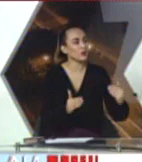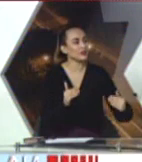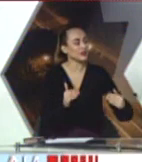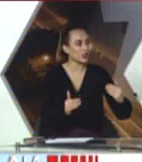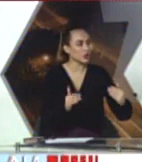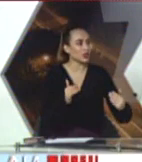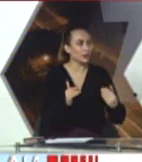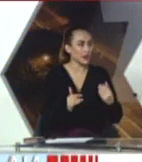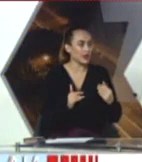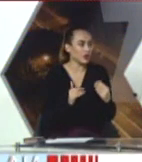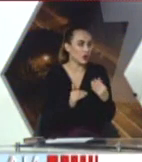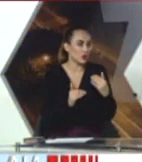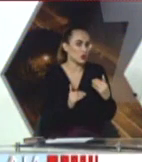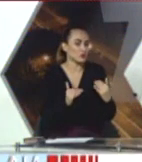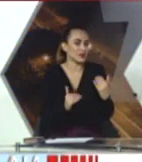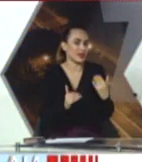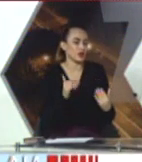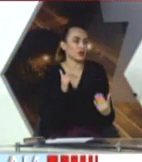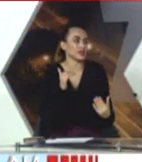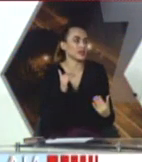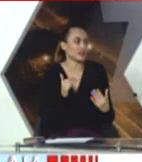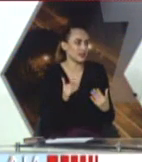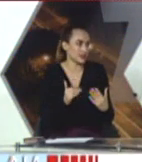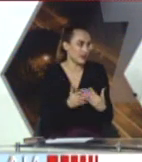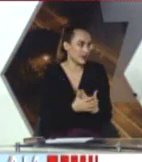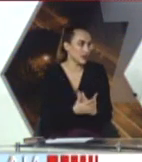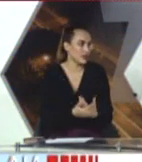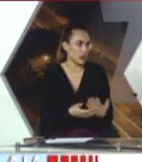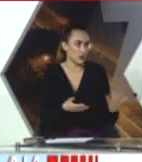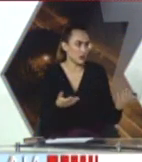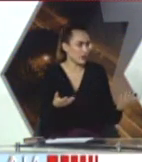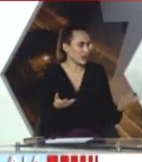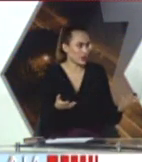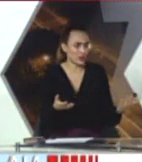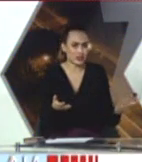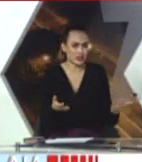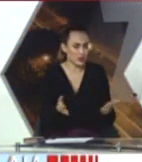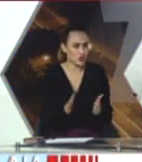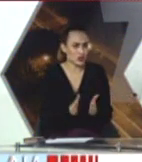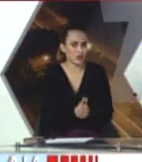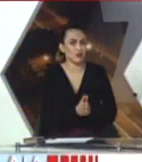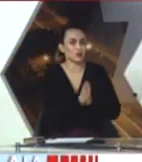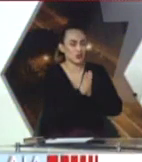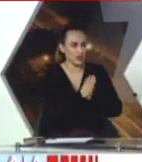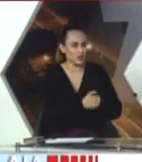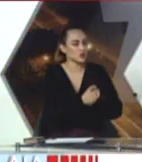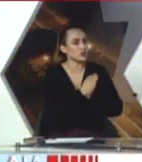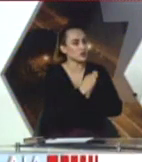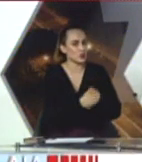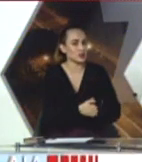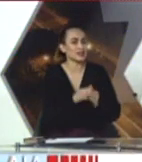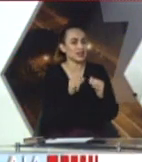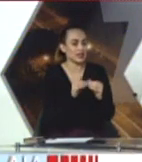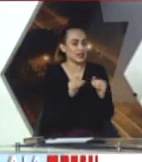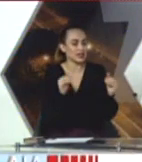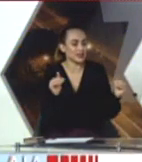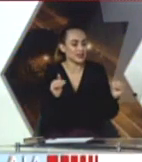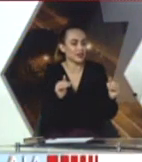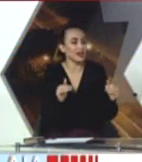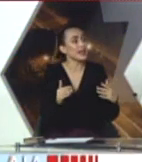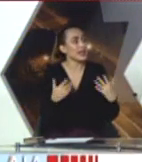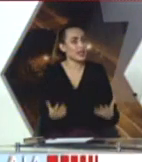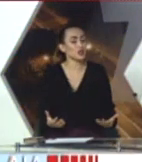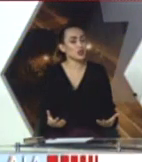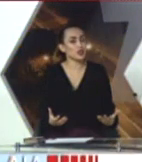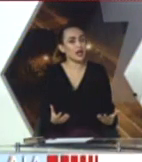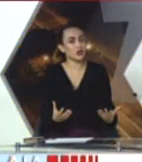Julio, se han ido manteniendo también, no hemos pasado de esta cifra, hemos tenido casos de 300, sí, pero seguimos entonces en esta